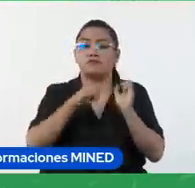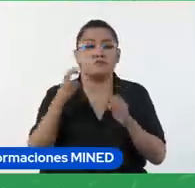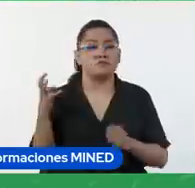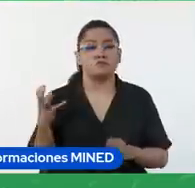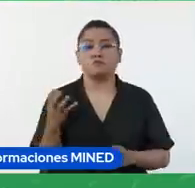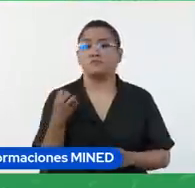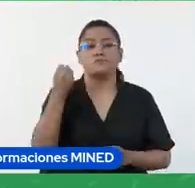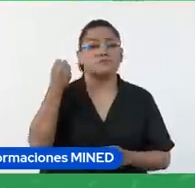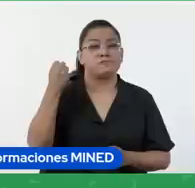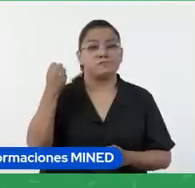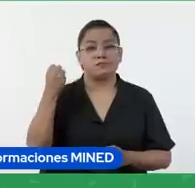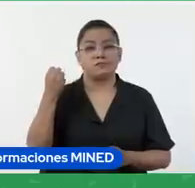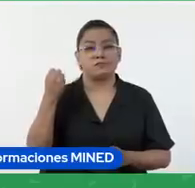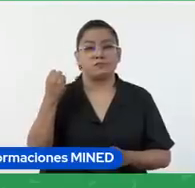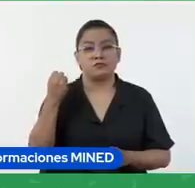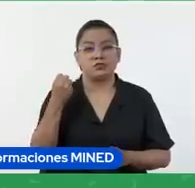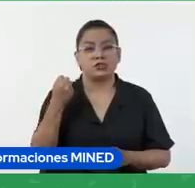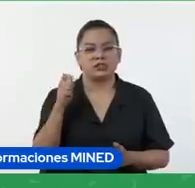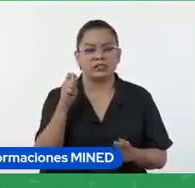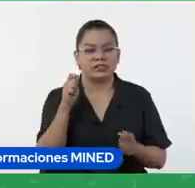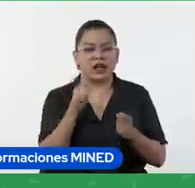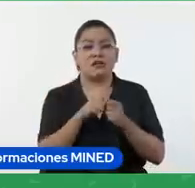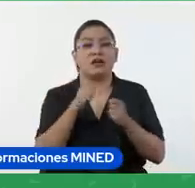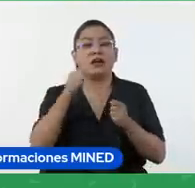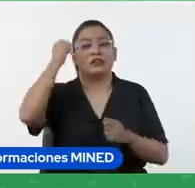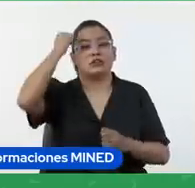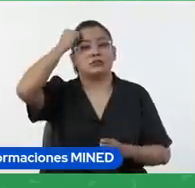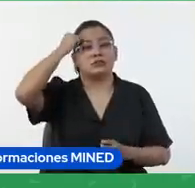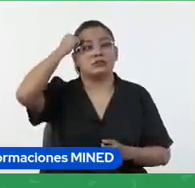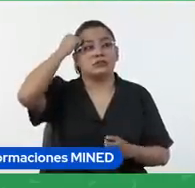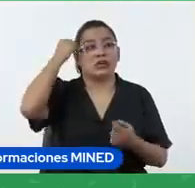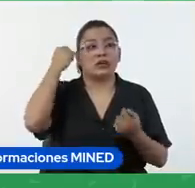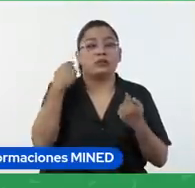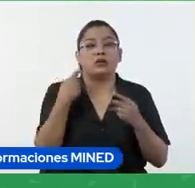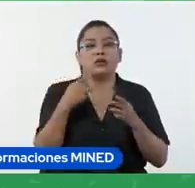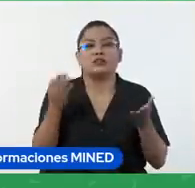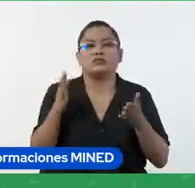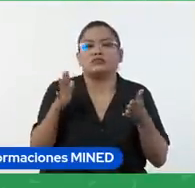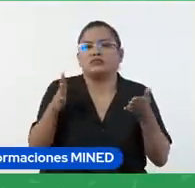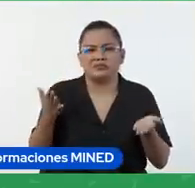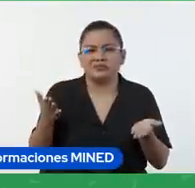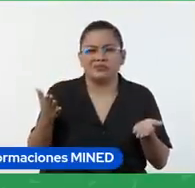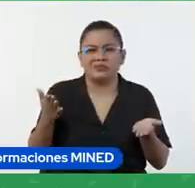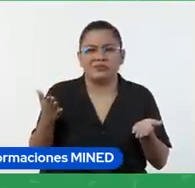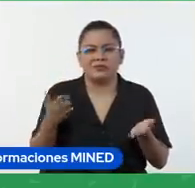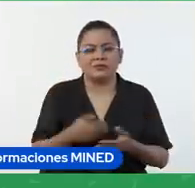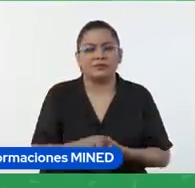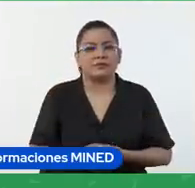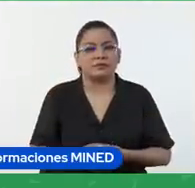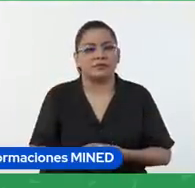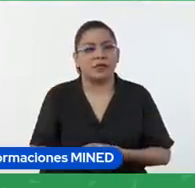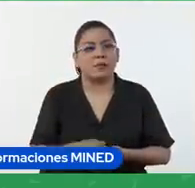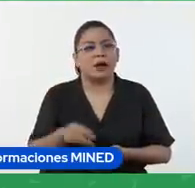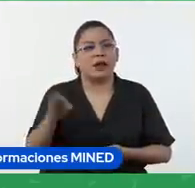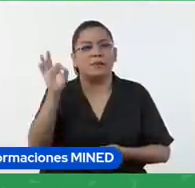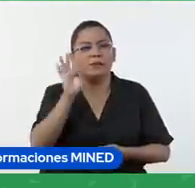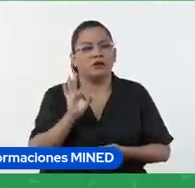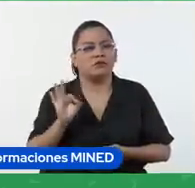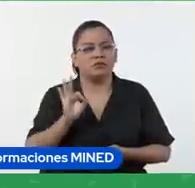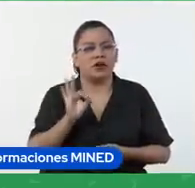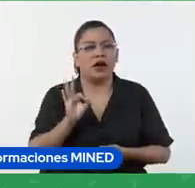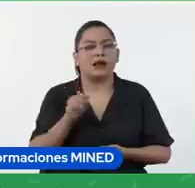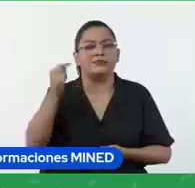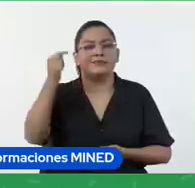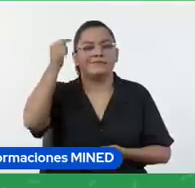también un aprendizaje pero cómo lo podría hacer cómo lo podría mejorar yo creo que todo eso